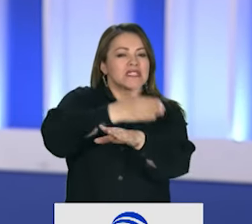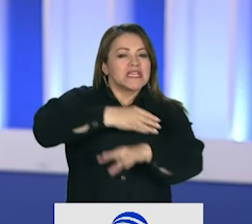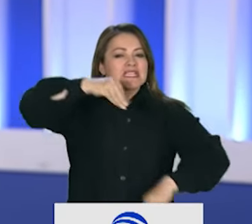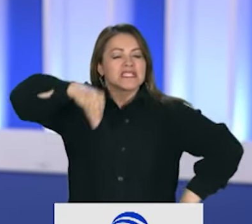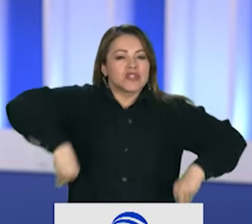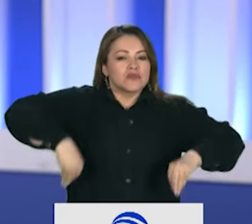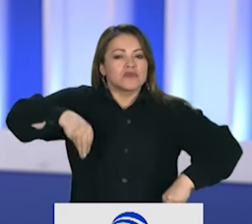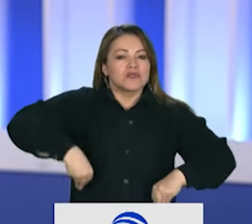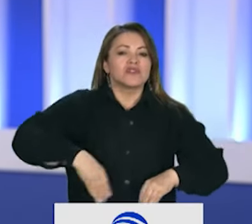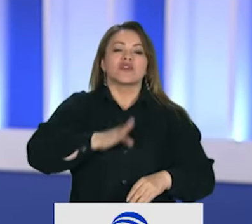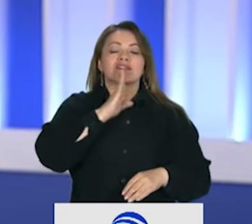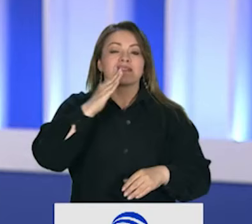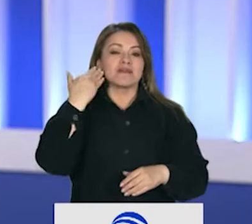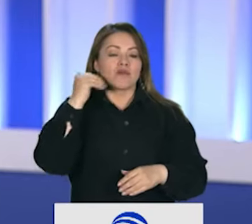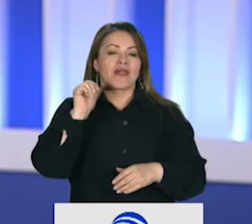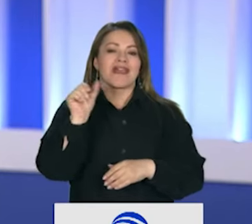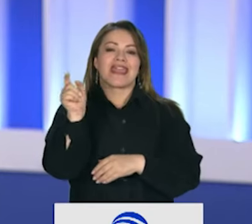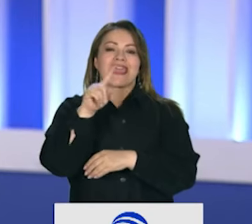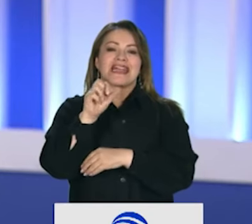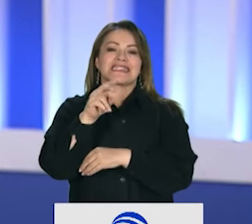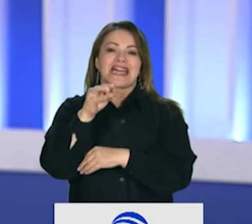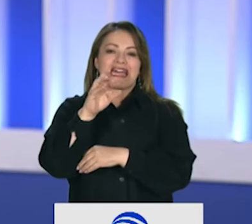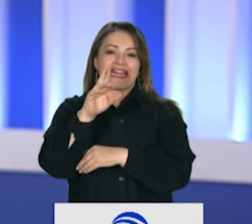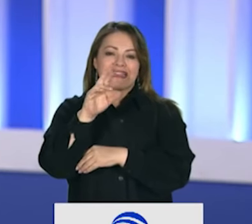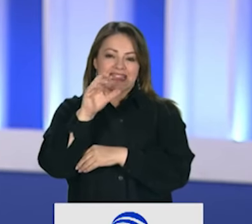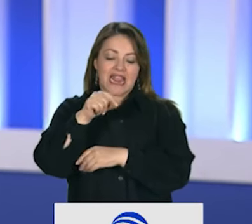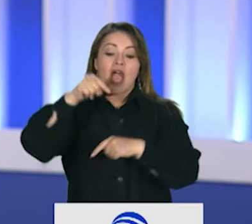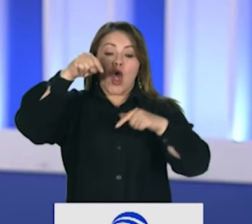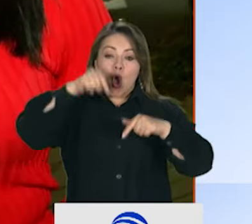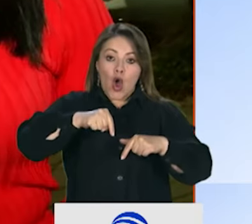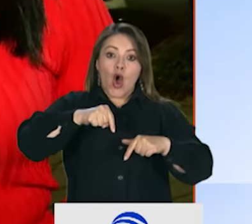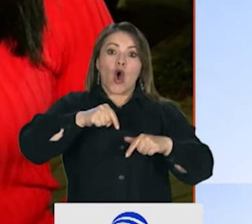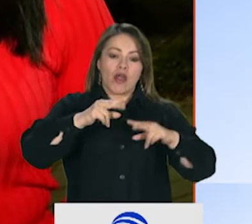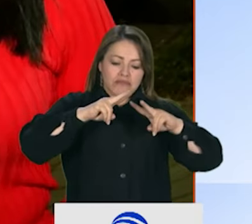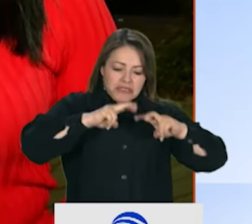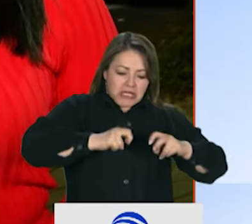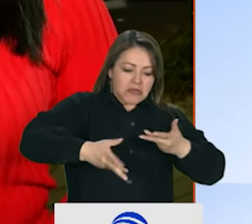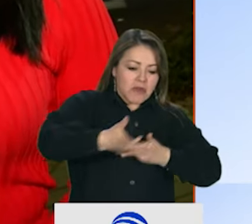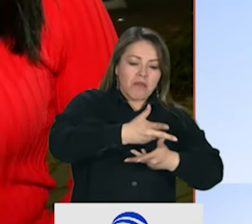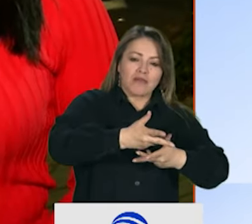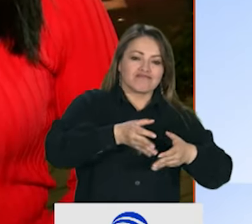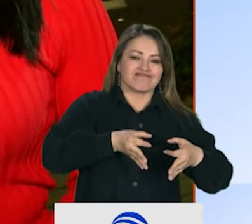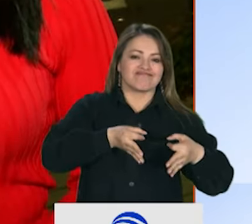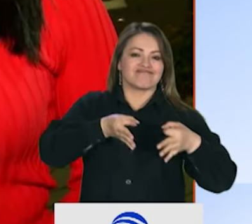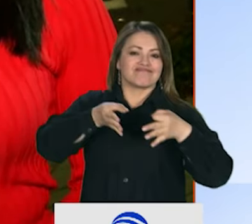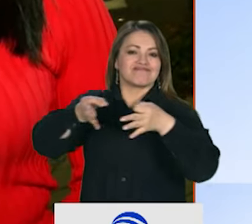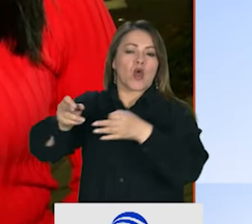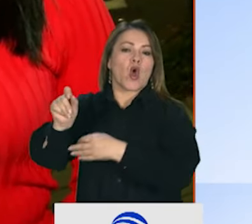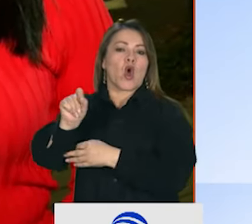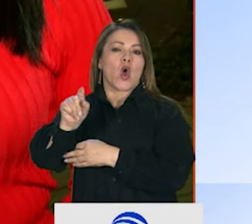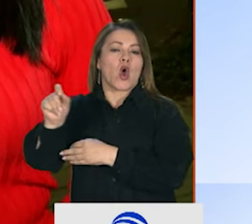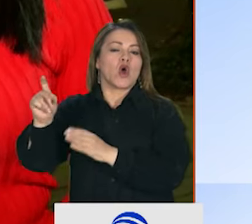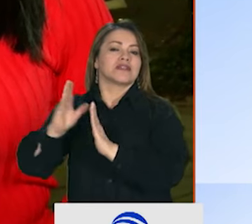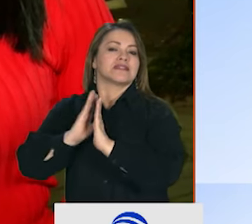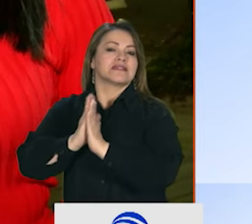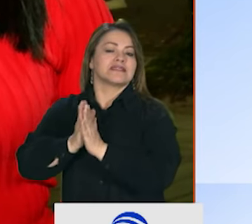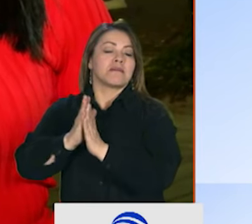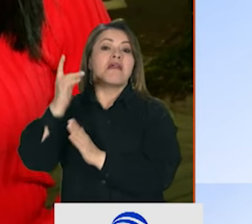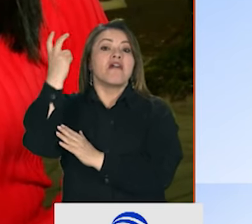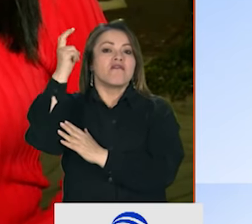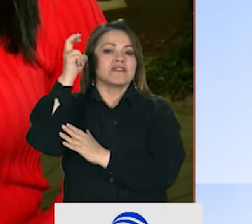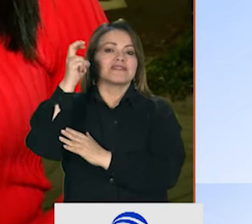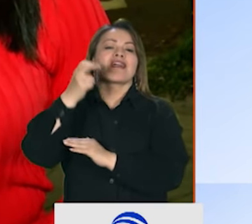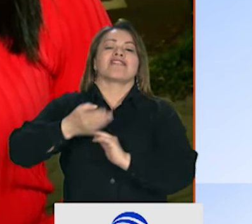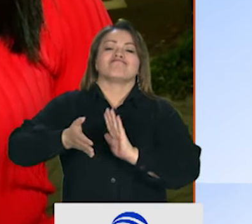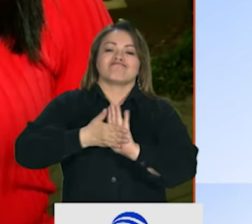diligencia quedó programada para el próximo 11 de diciembre a las 9 de la mañana. Pero durante la diligencia de este martes la Fiscalía reveló nuevas